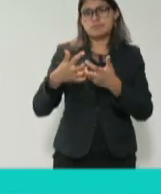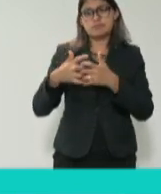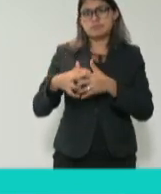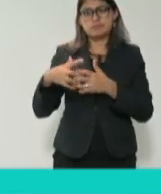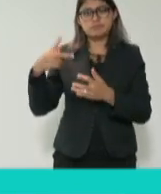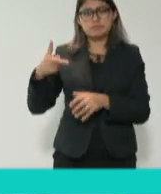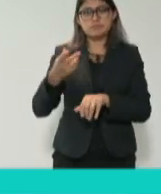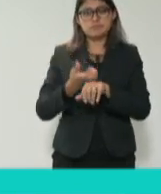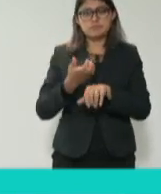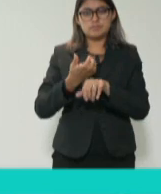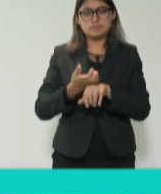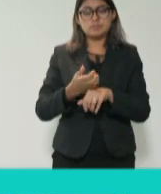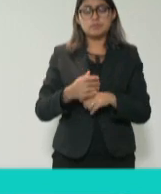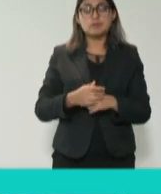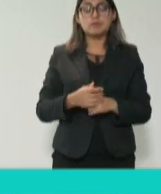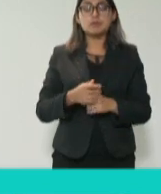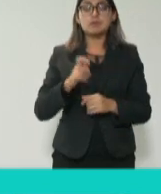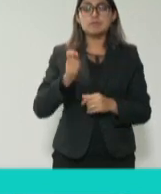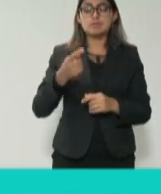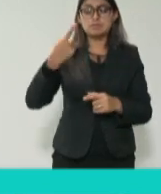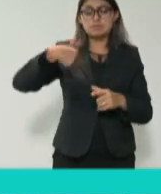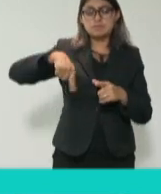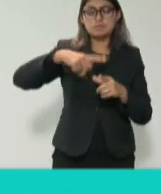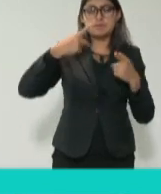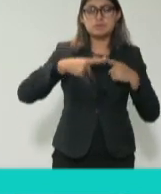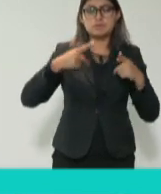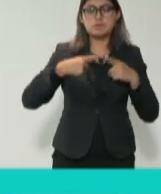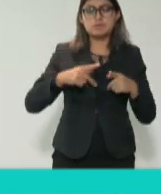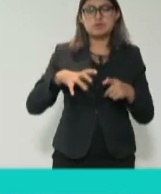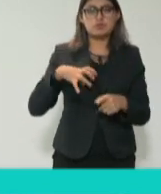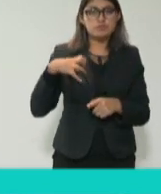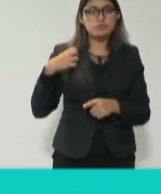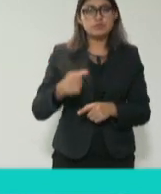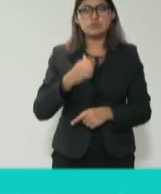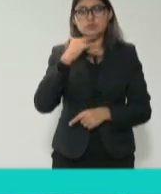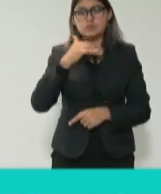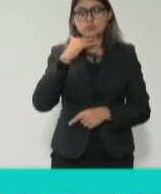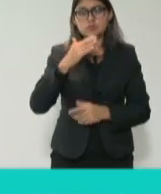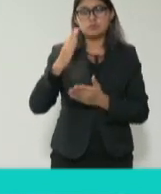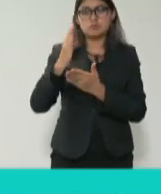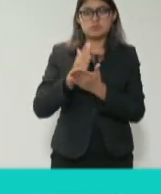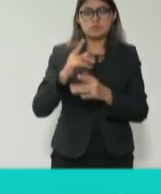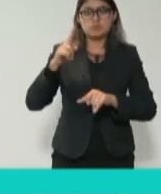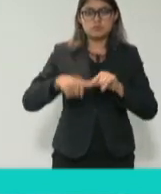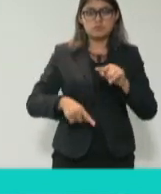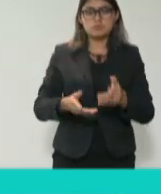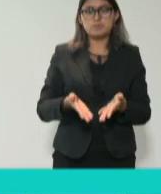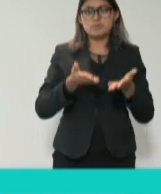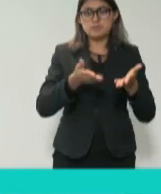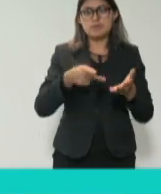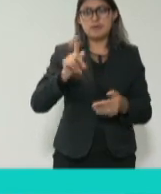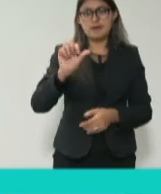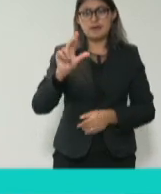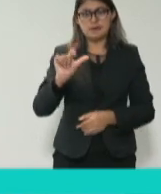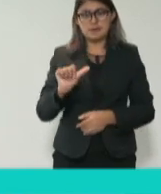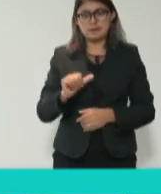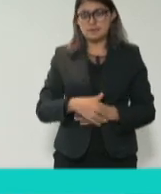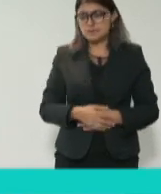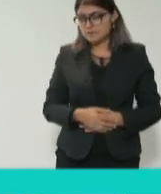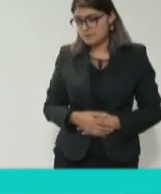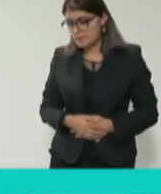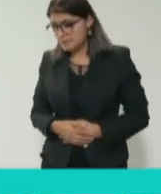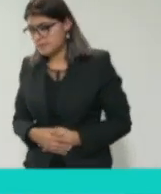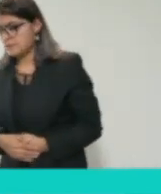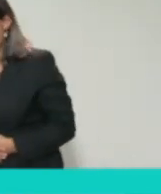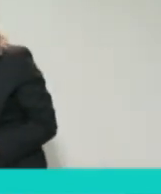participación de la sociedad civil en los esfuerzos anticorrupción tiene la palabra Carla Crespo muchas